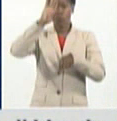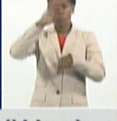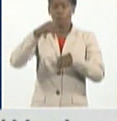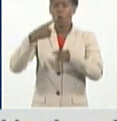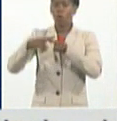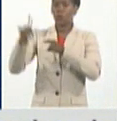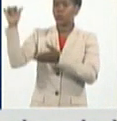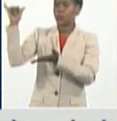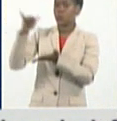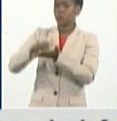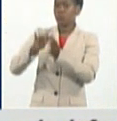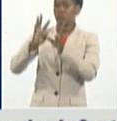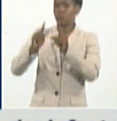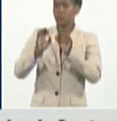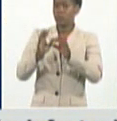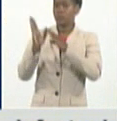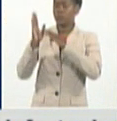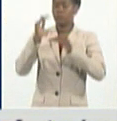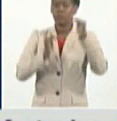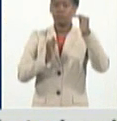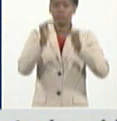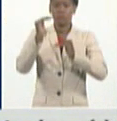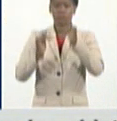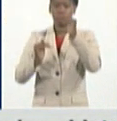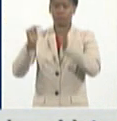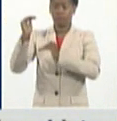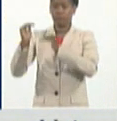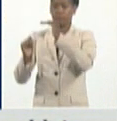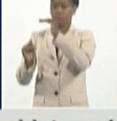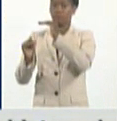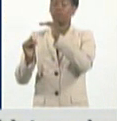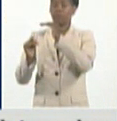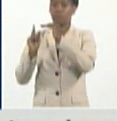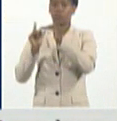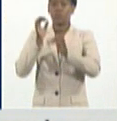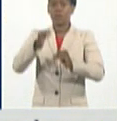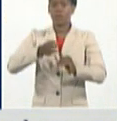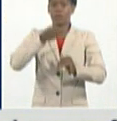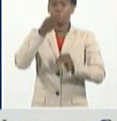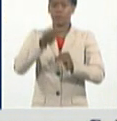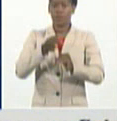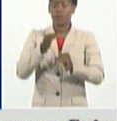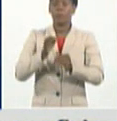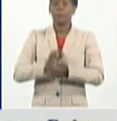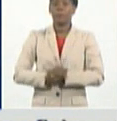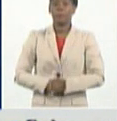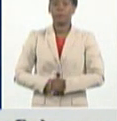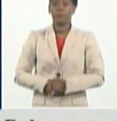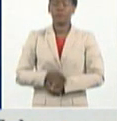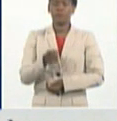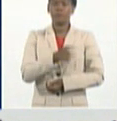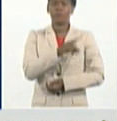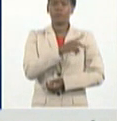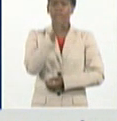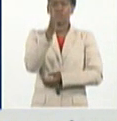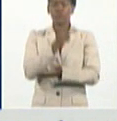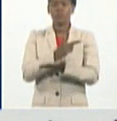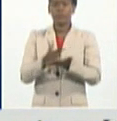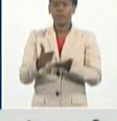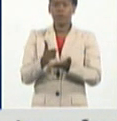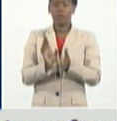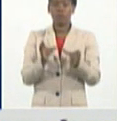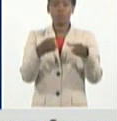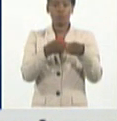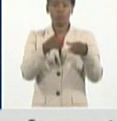.835 pacientes que se han diagnosticado en los últimos 15 días, el